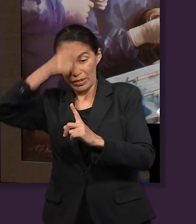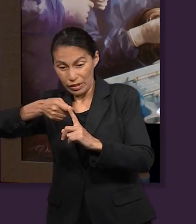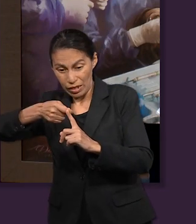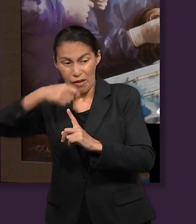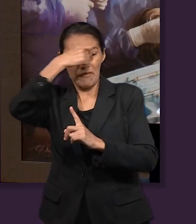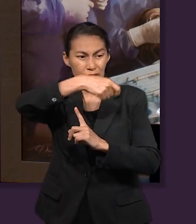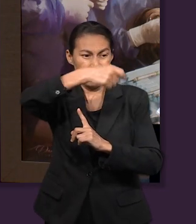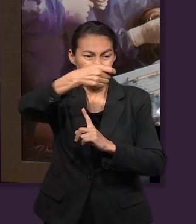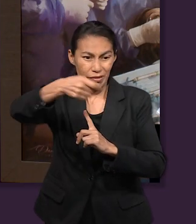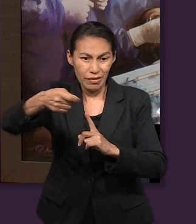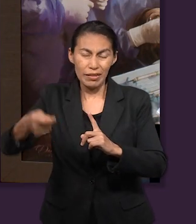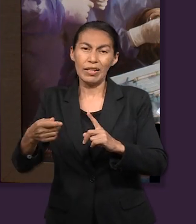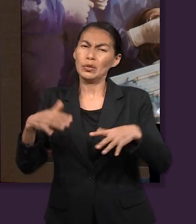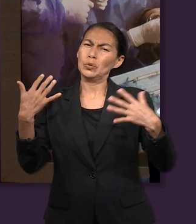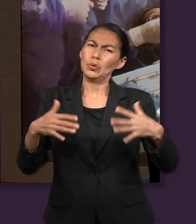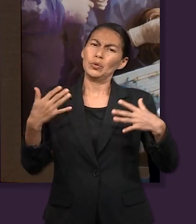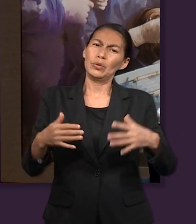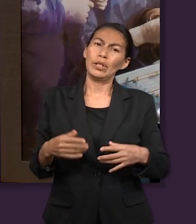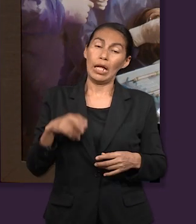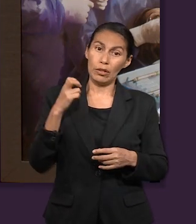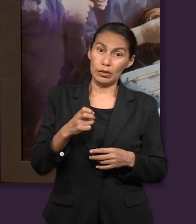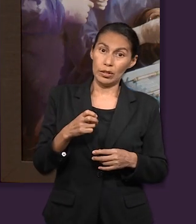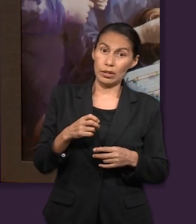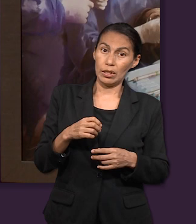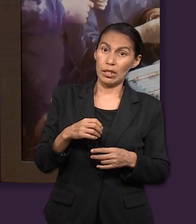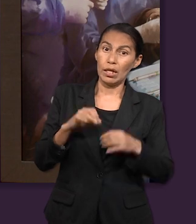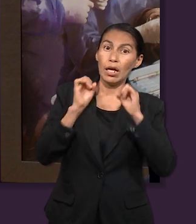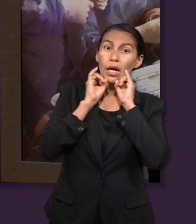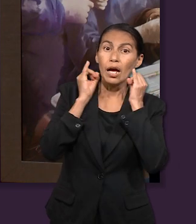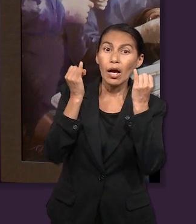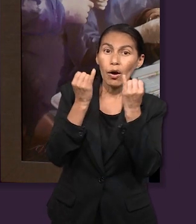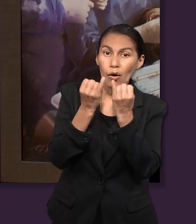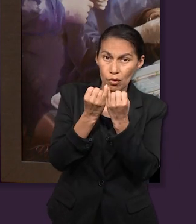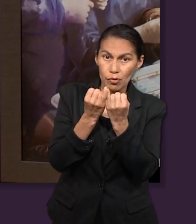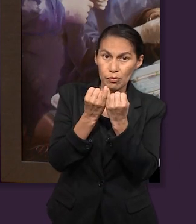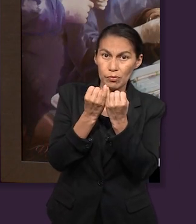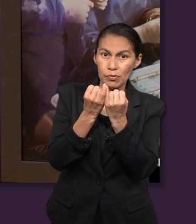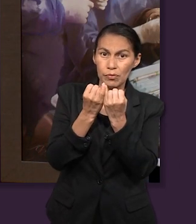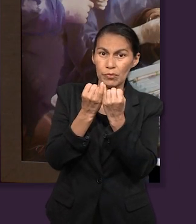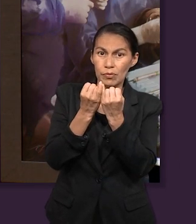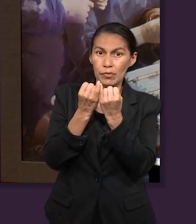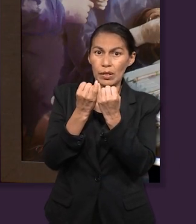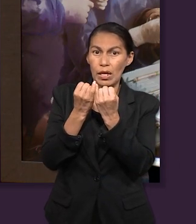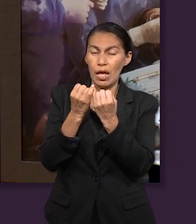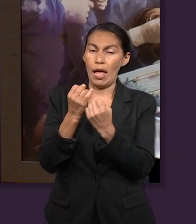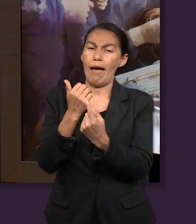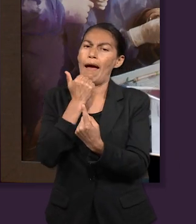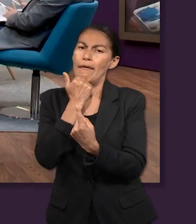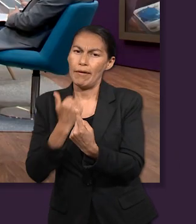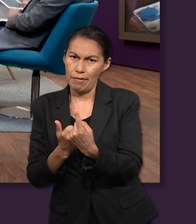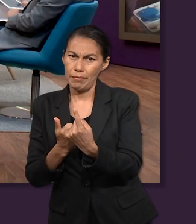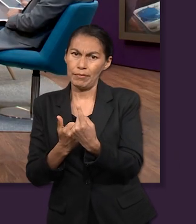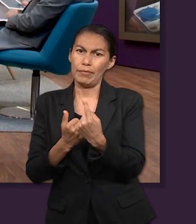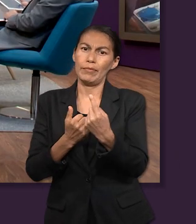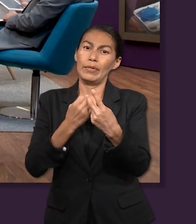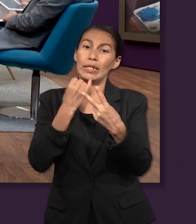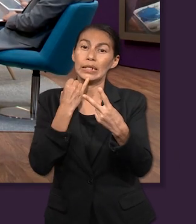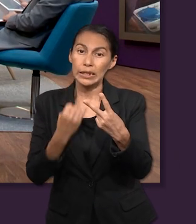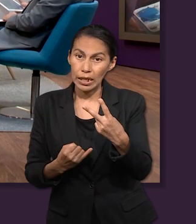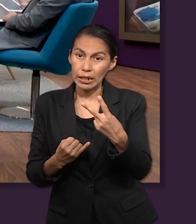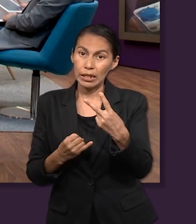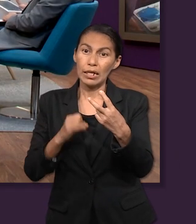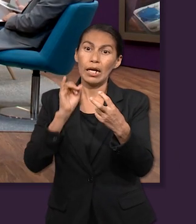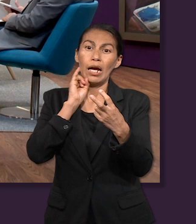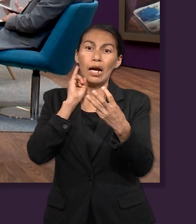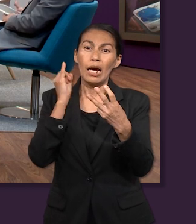Y pues Jacob descendiendo de ese mismo linaje, sabía que